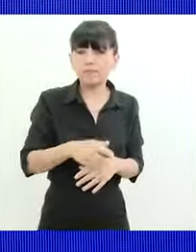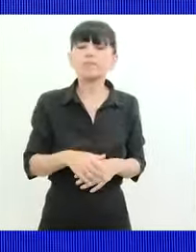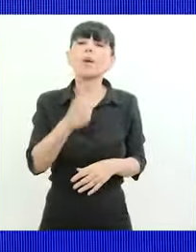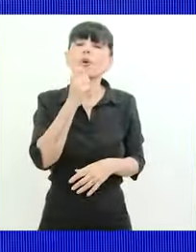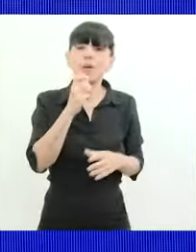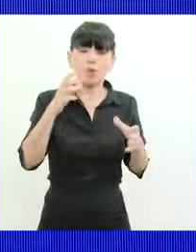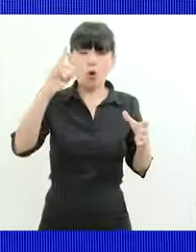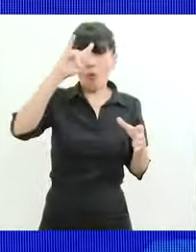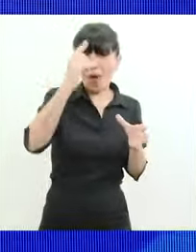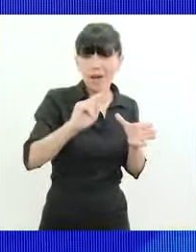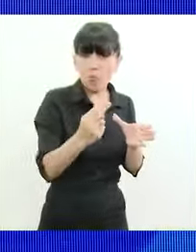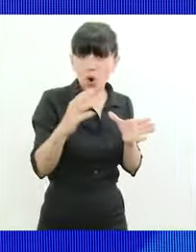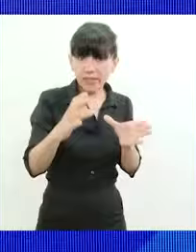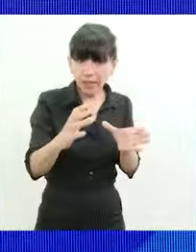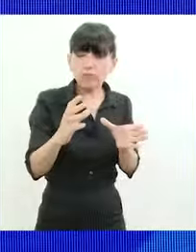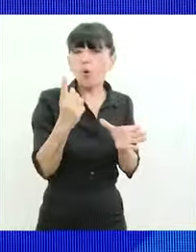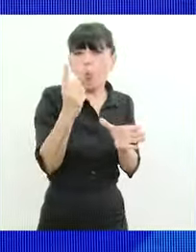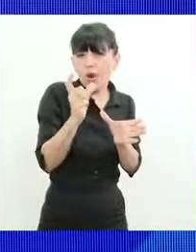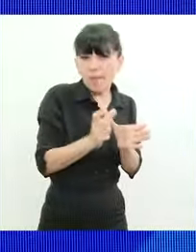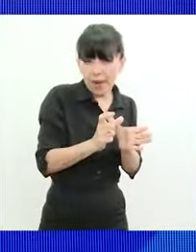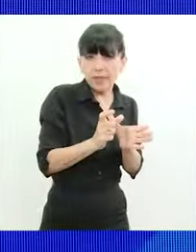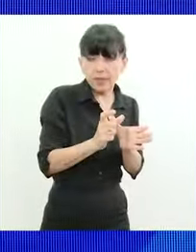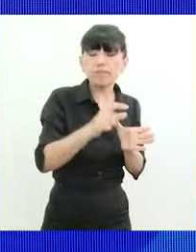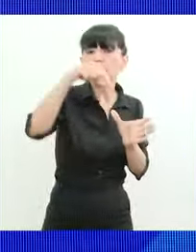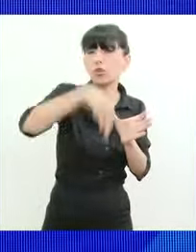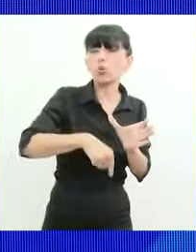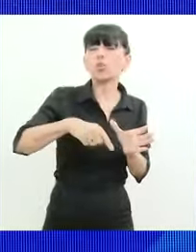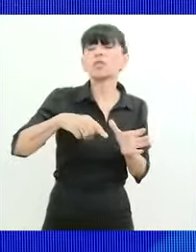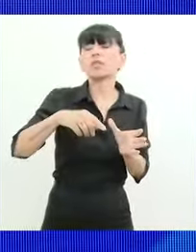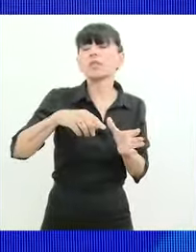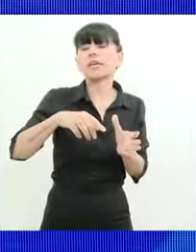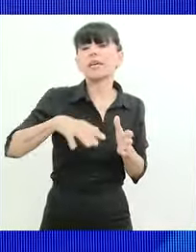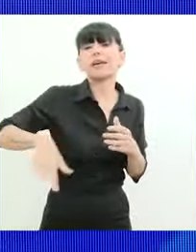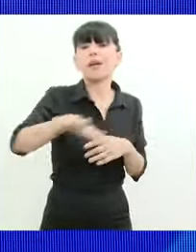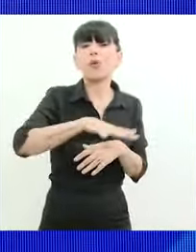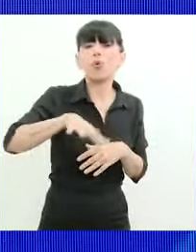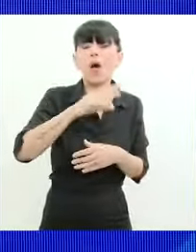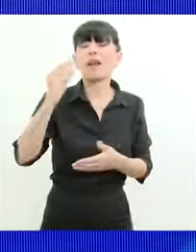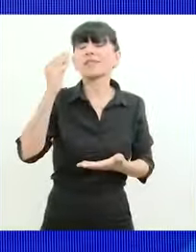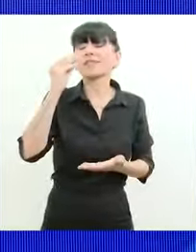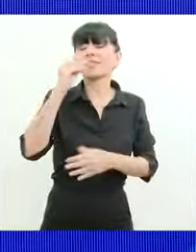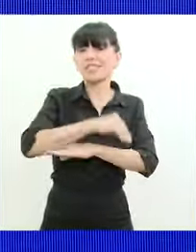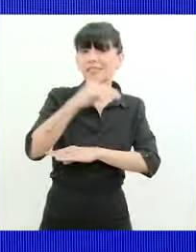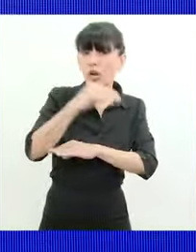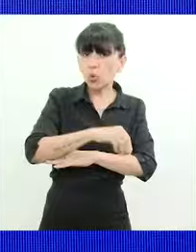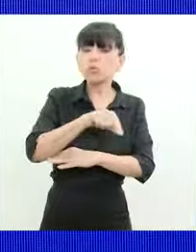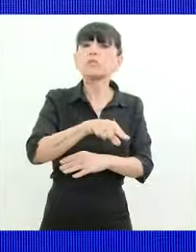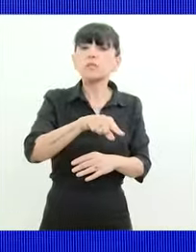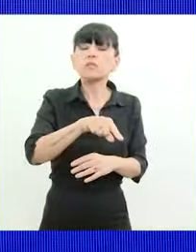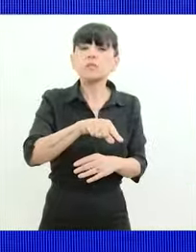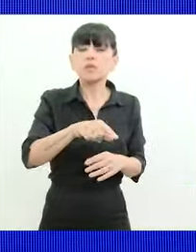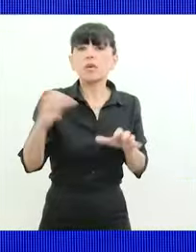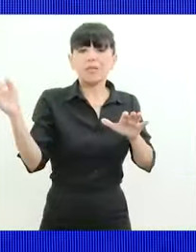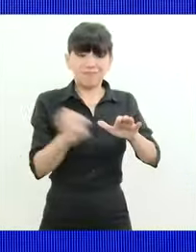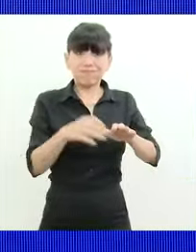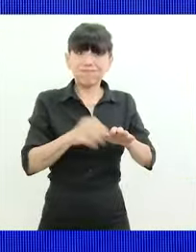Muerta al sur de Vaca Muerta sobre todo en Santa Cruz estamos hablando de que es segunda reserva mundial